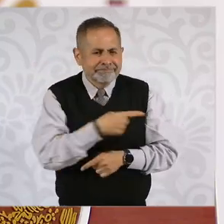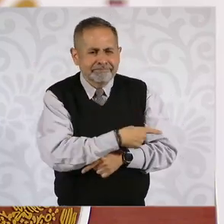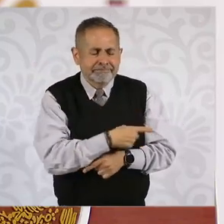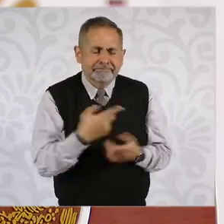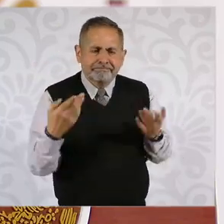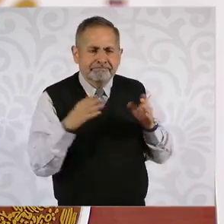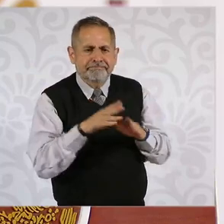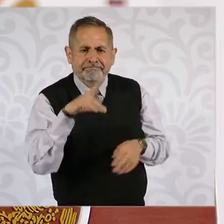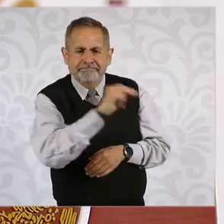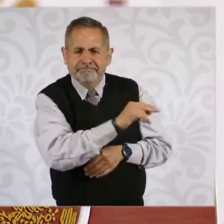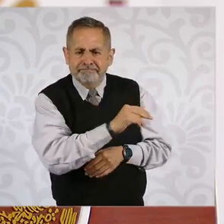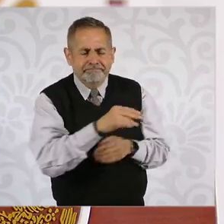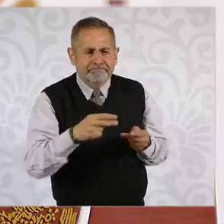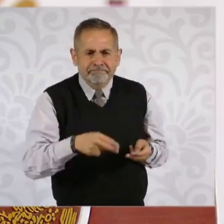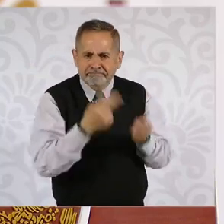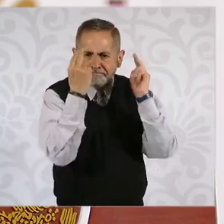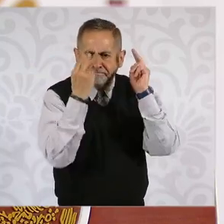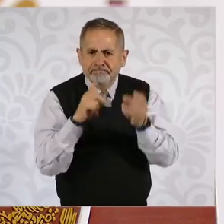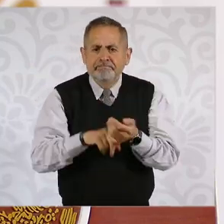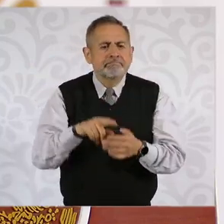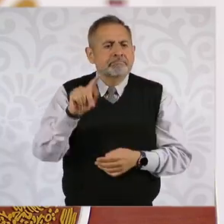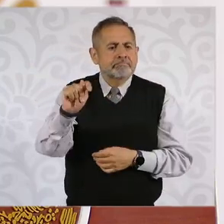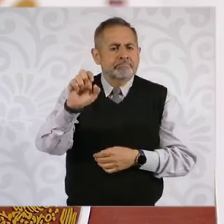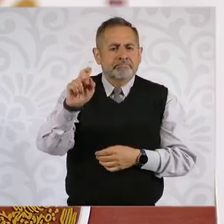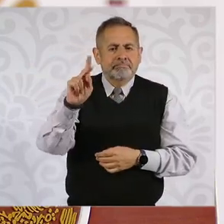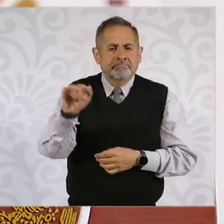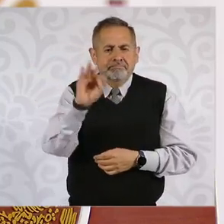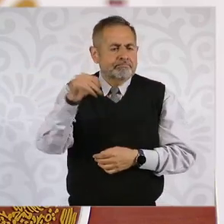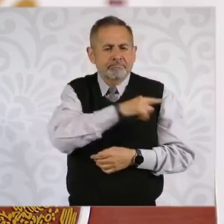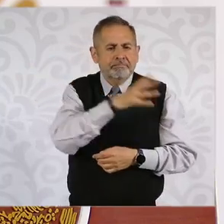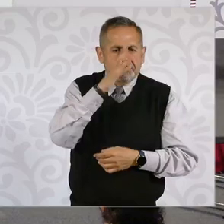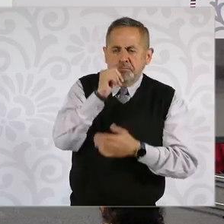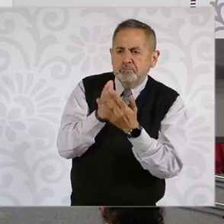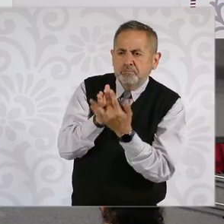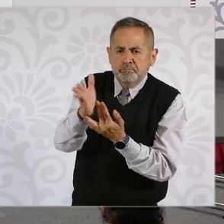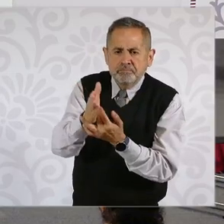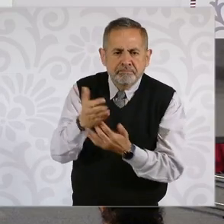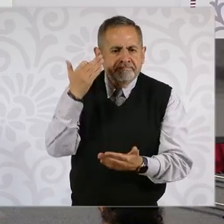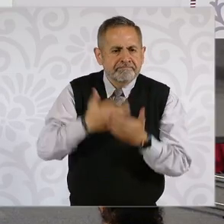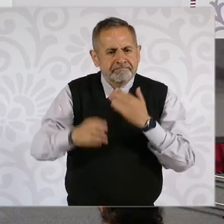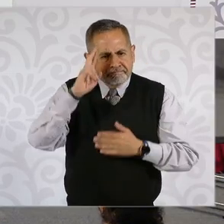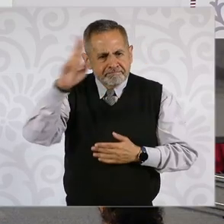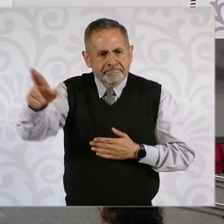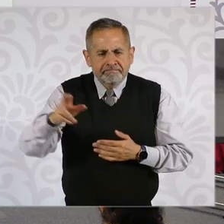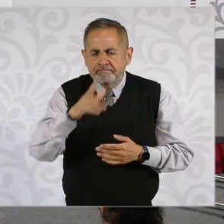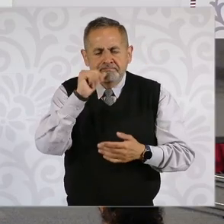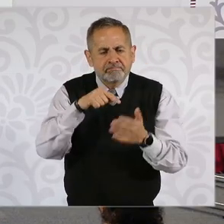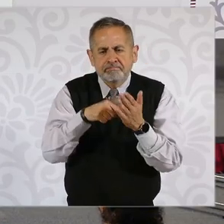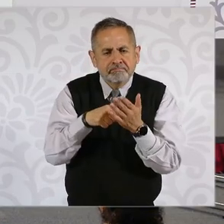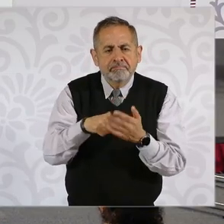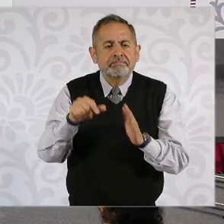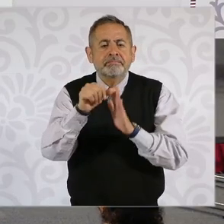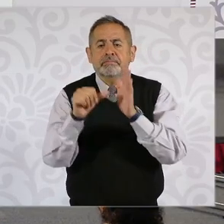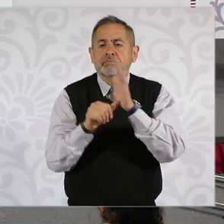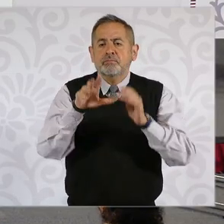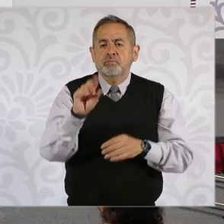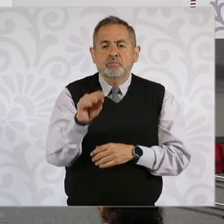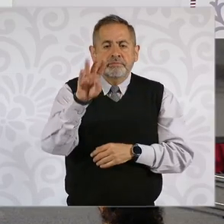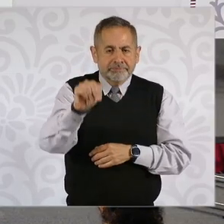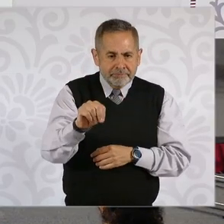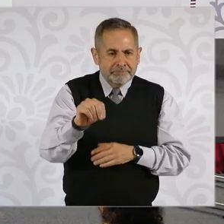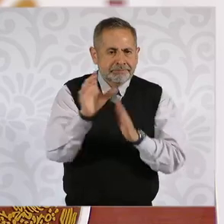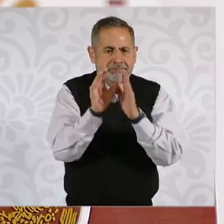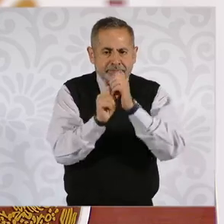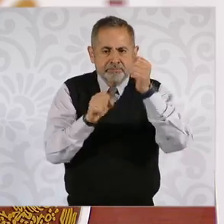rechazado por la Sala Superior por ser excesivo y violatorio del artículo 99 constitucional.